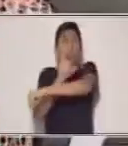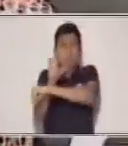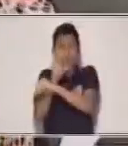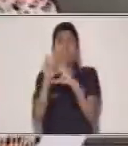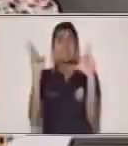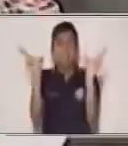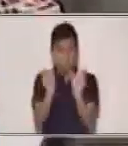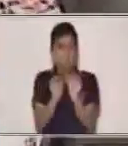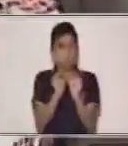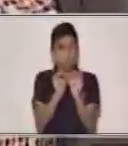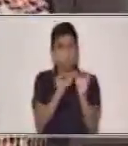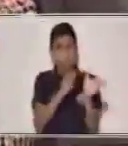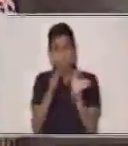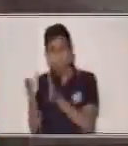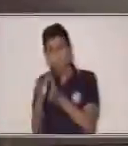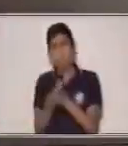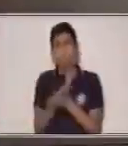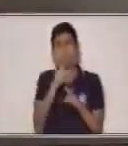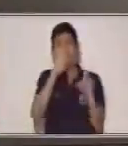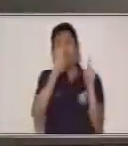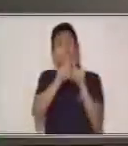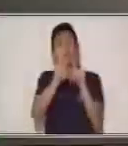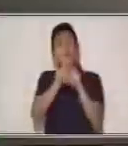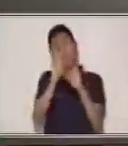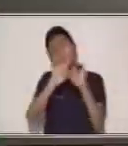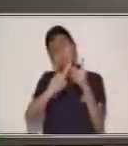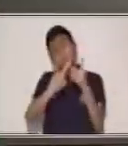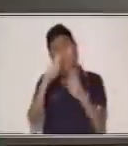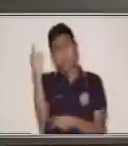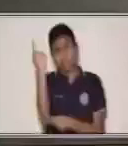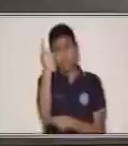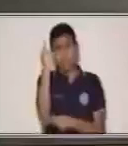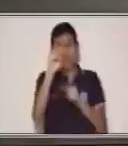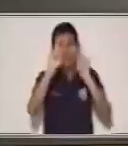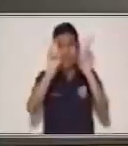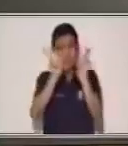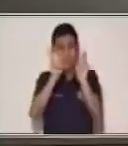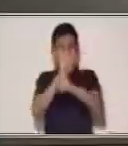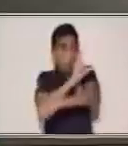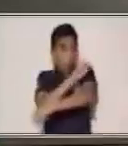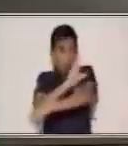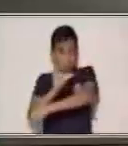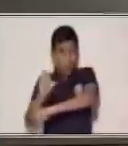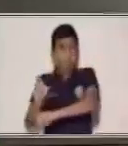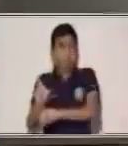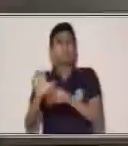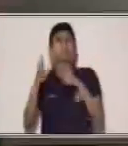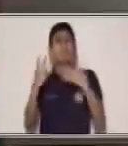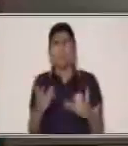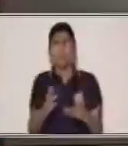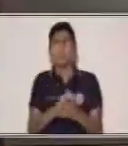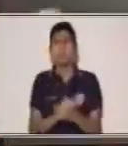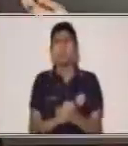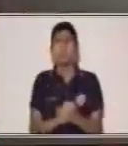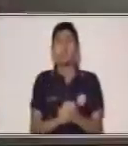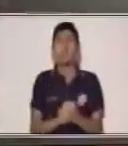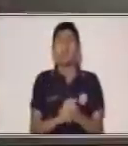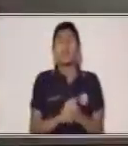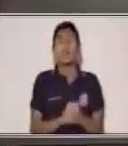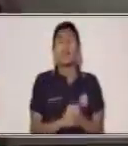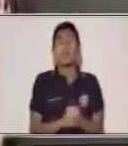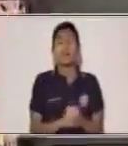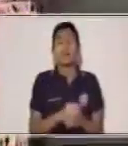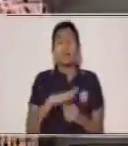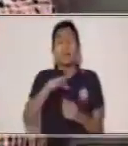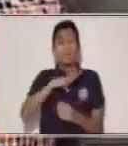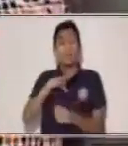corta. Algo también importante del cuento es que esto está basado